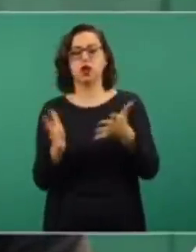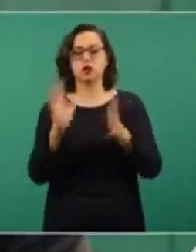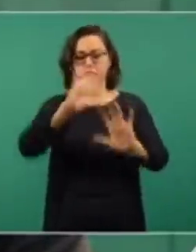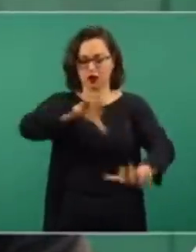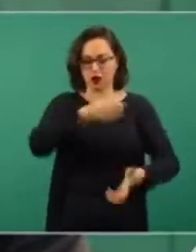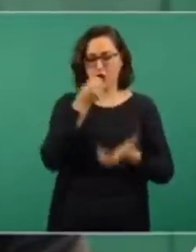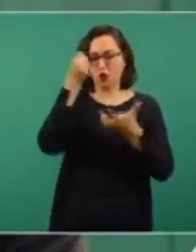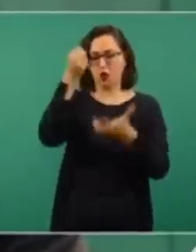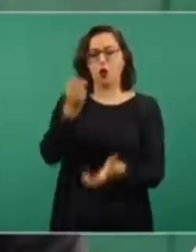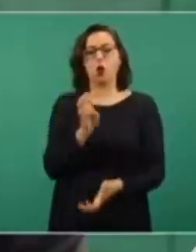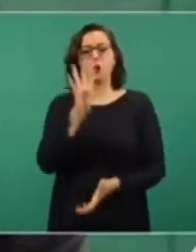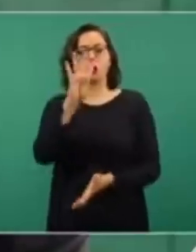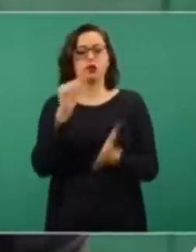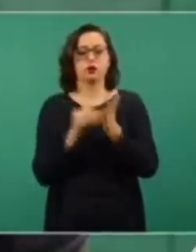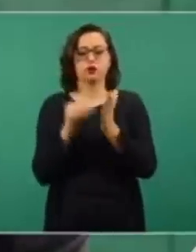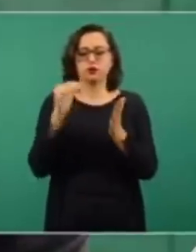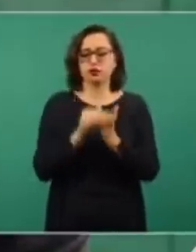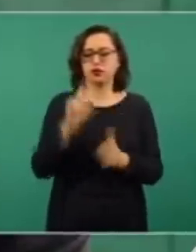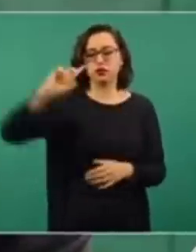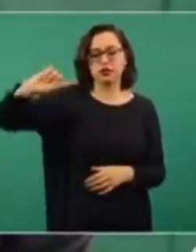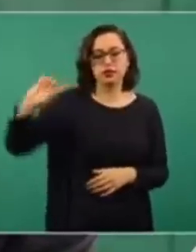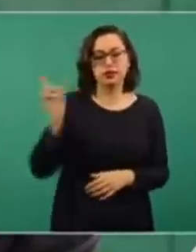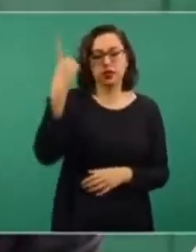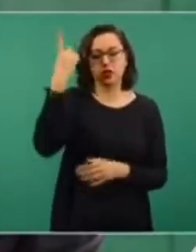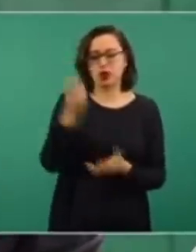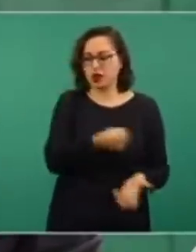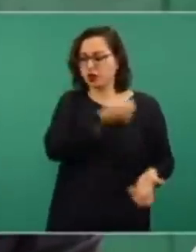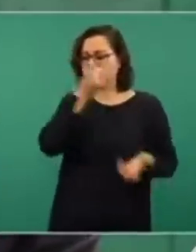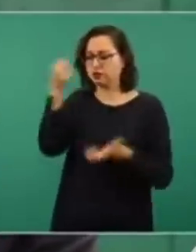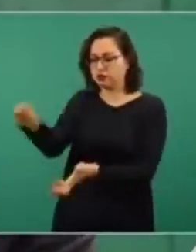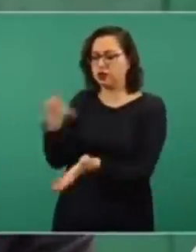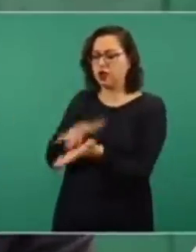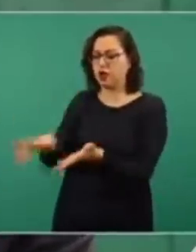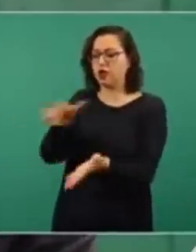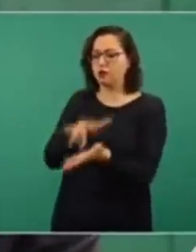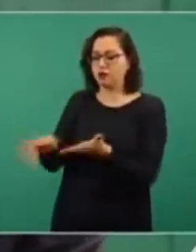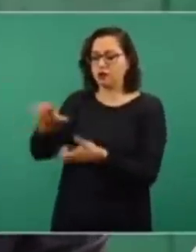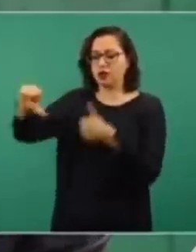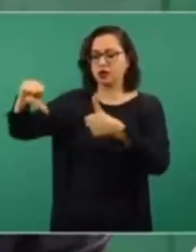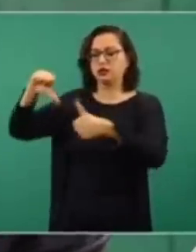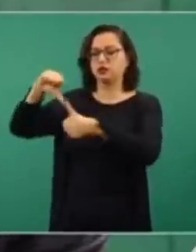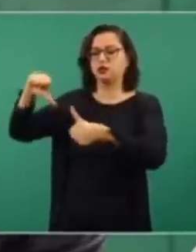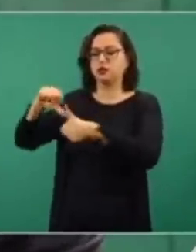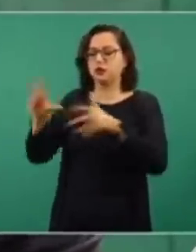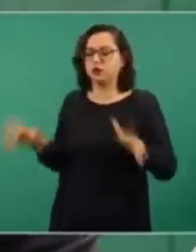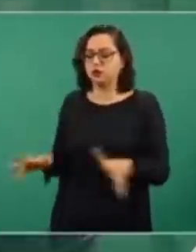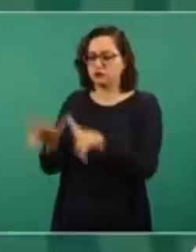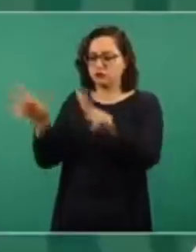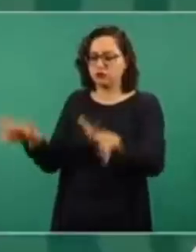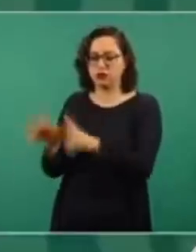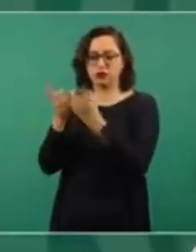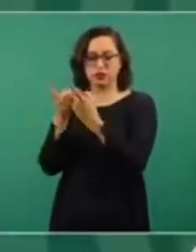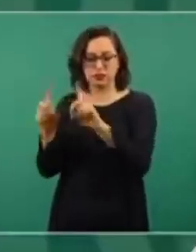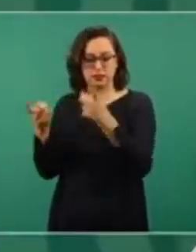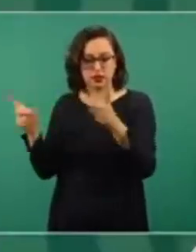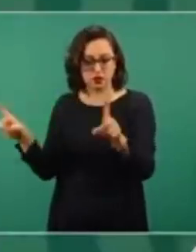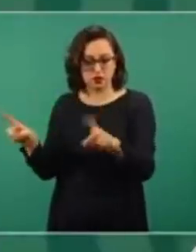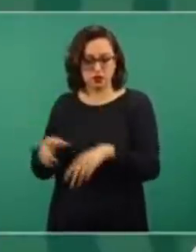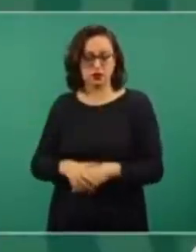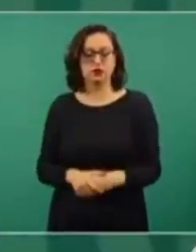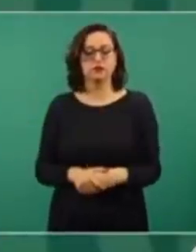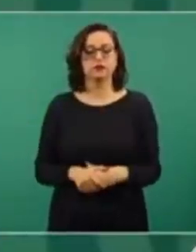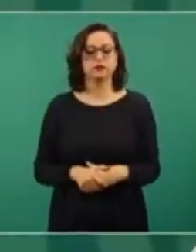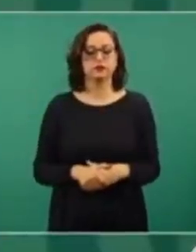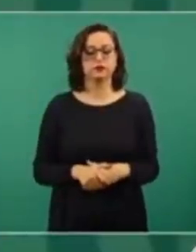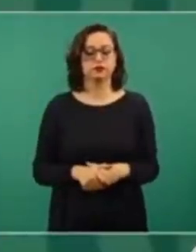para apoyar proyectos de desarrollo en Centroamérica. Al mismo tiempo,